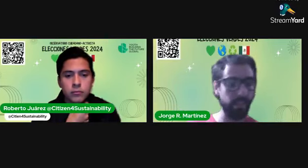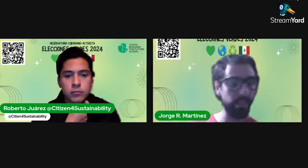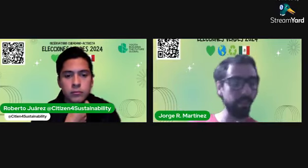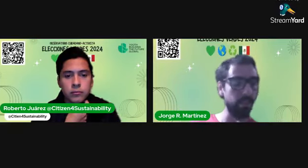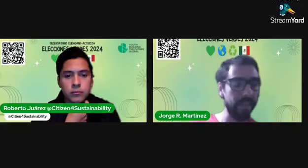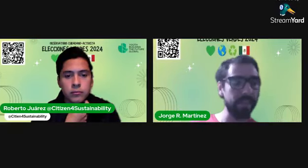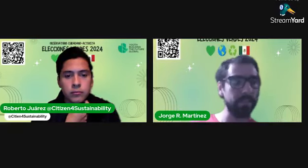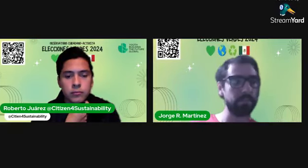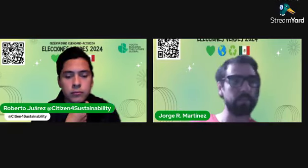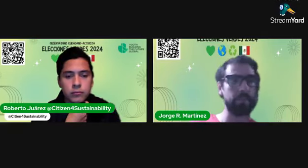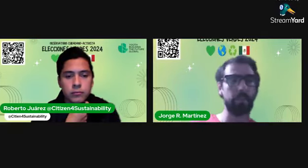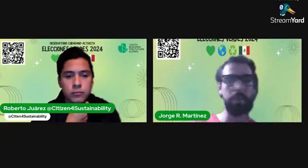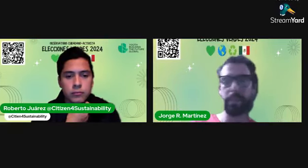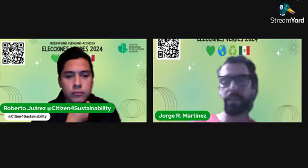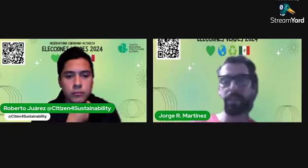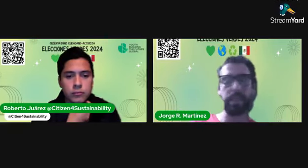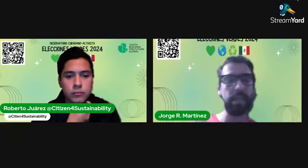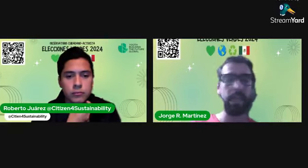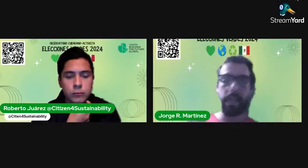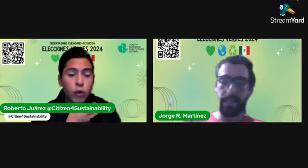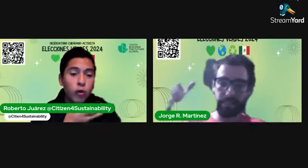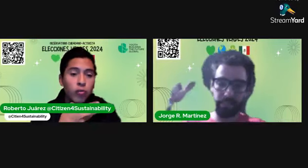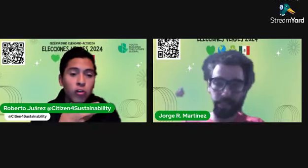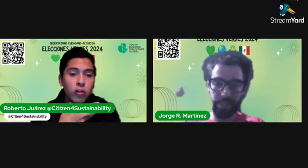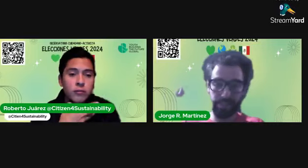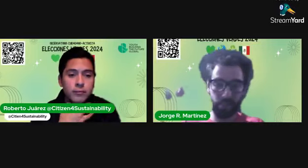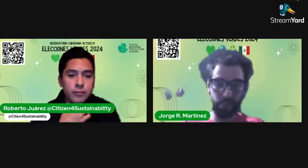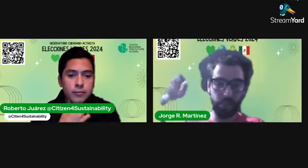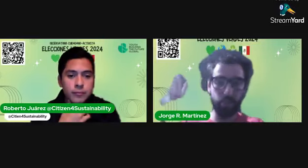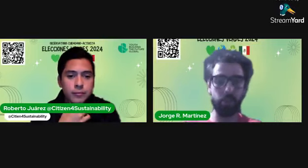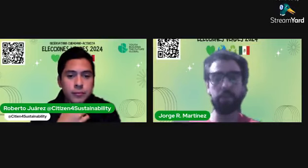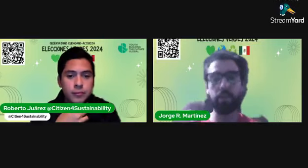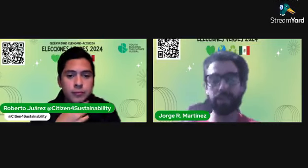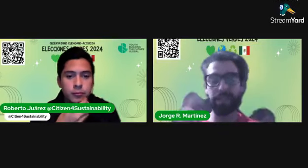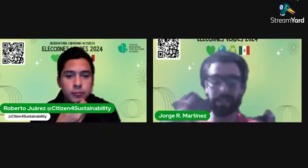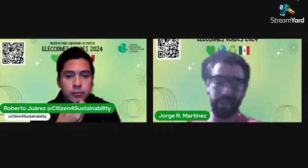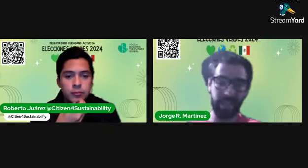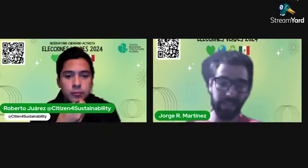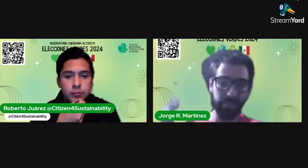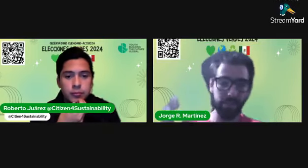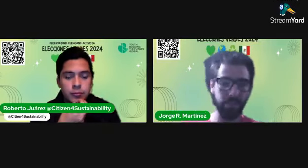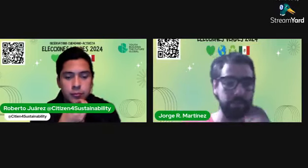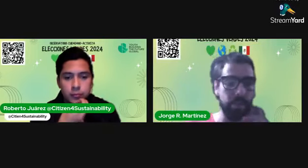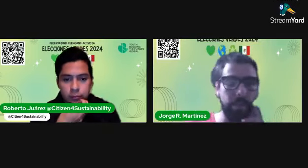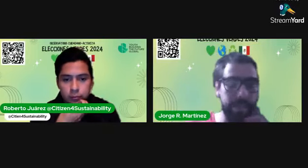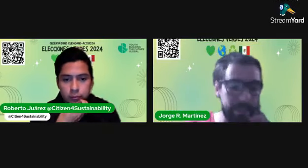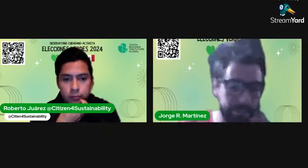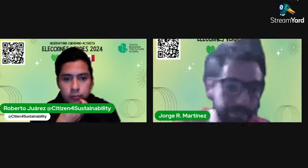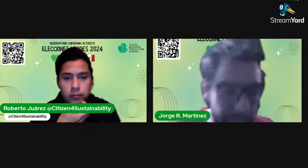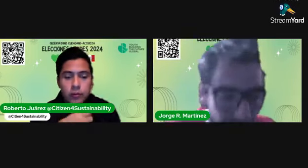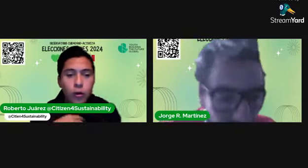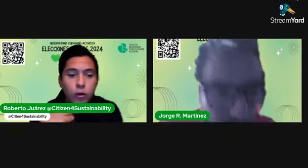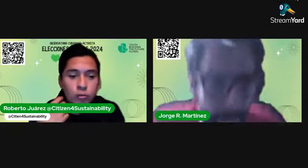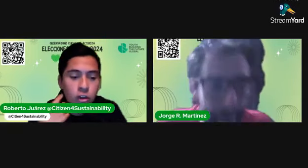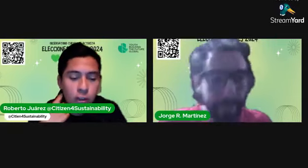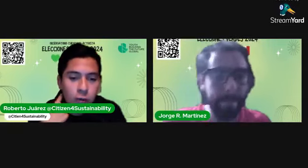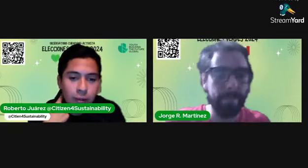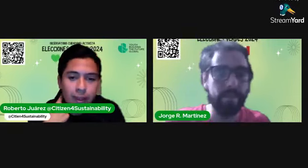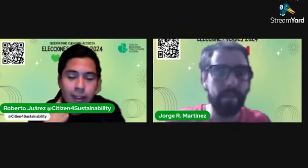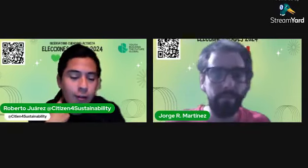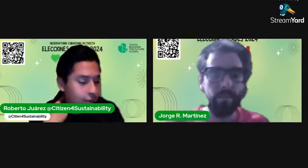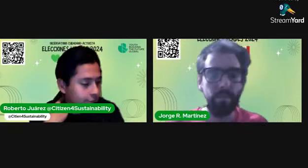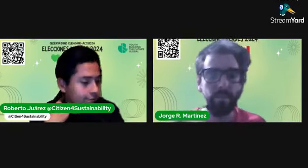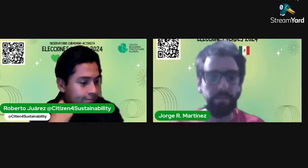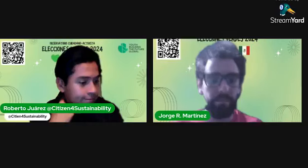seguridad el mismo tema obviamente de esta visión de desarrollo económico de atraer inversión ¿mander? corrupción